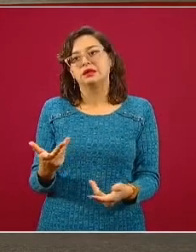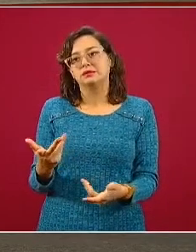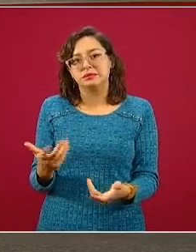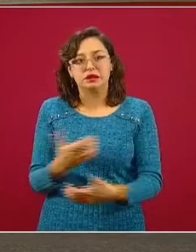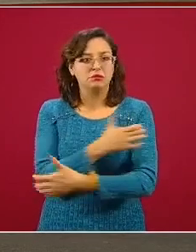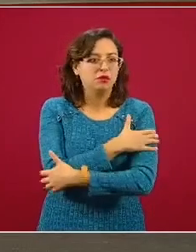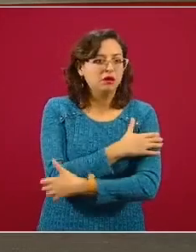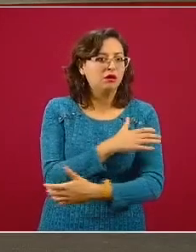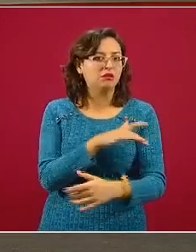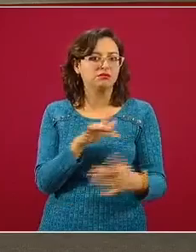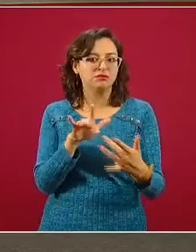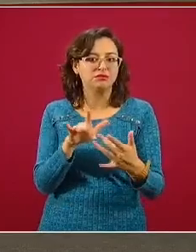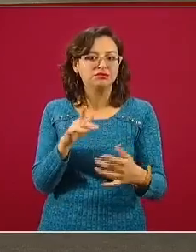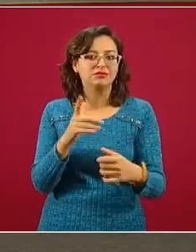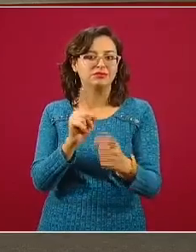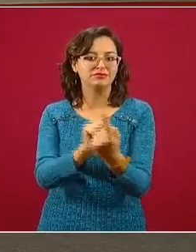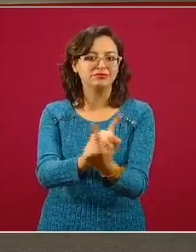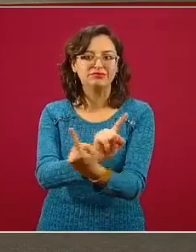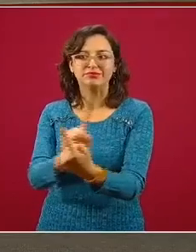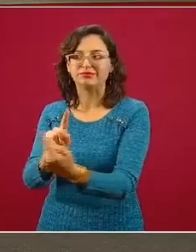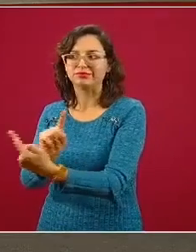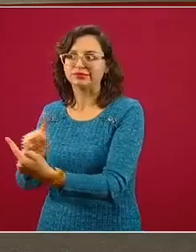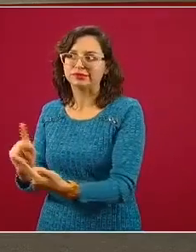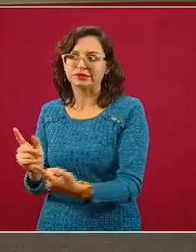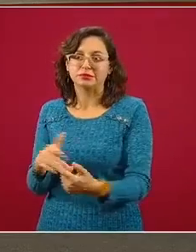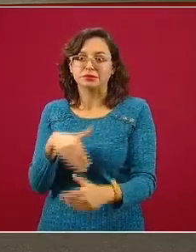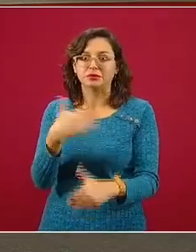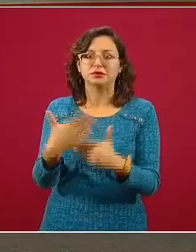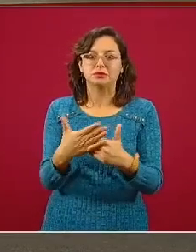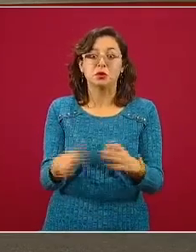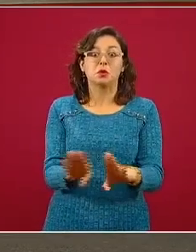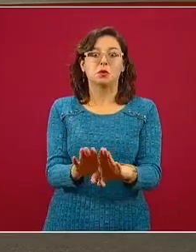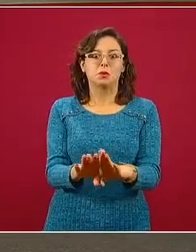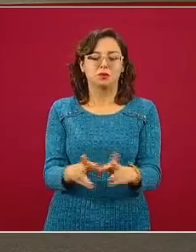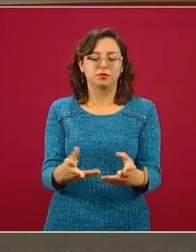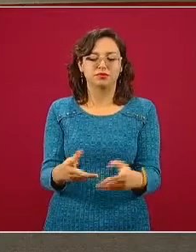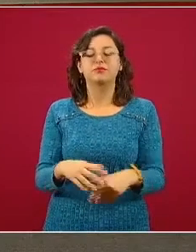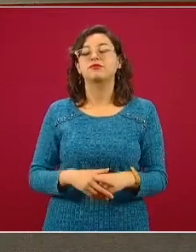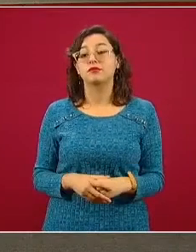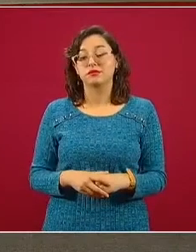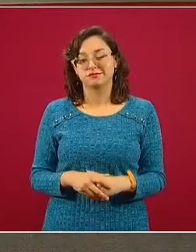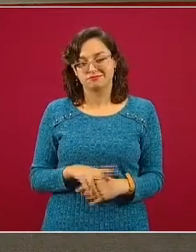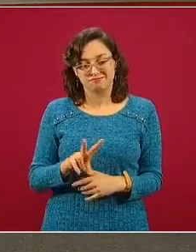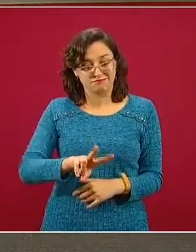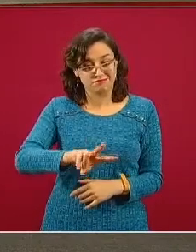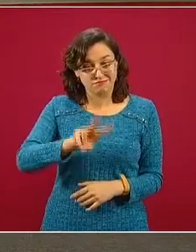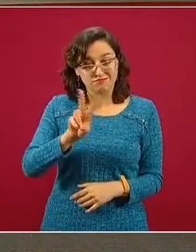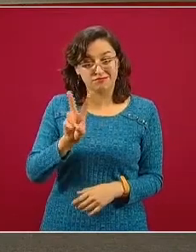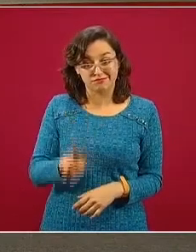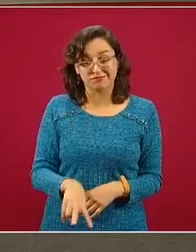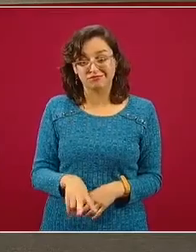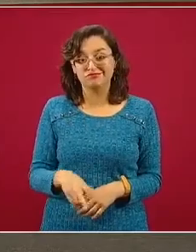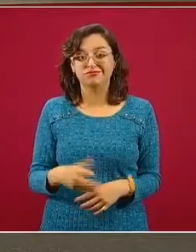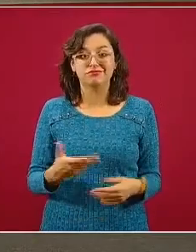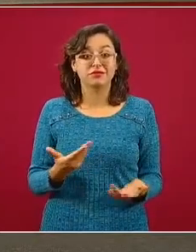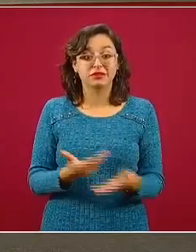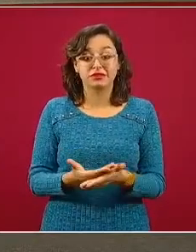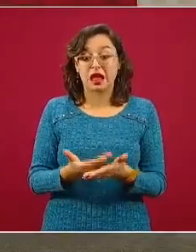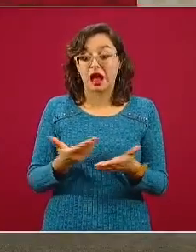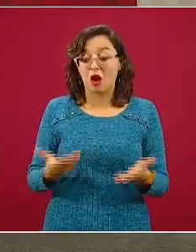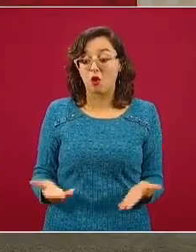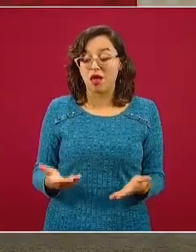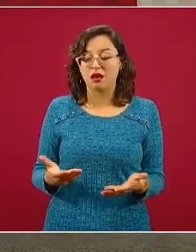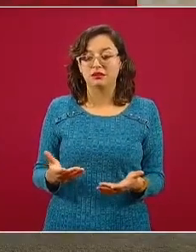Ileana. Efectivamente, lo que usted dice es importante porque tenemos que vivir en esta nueva